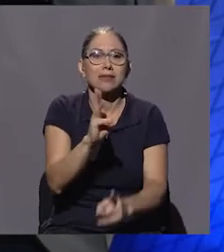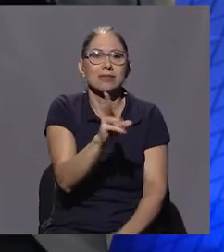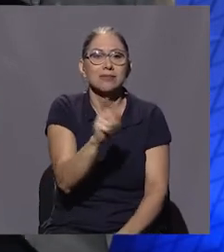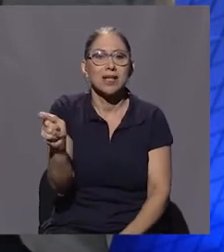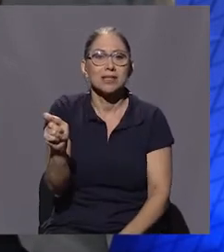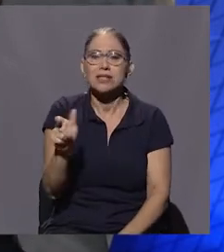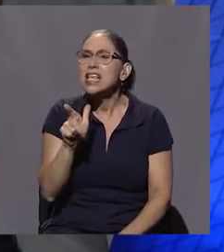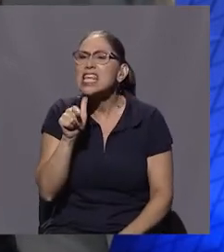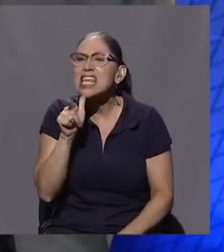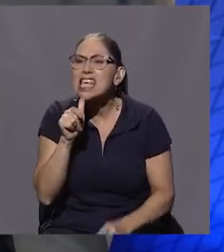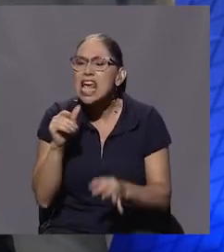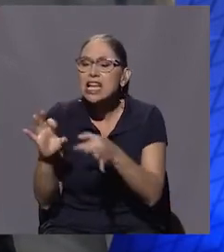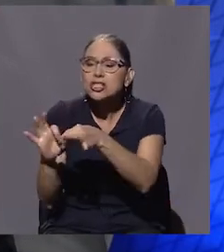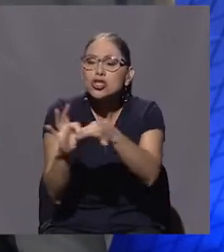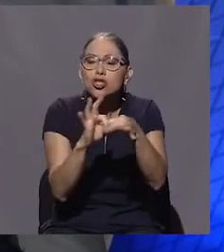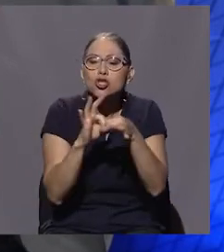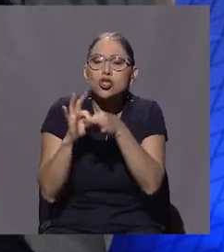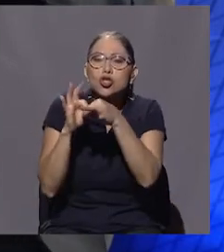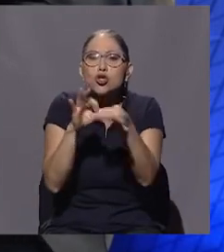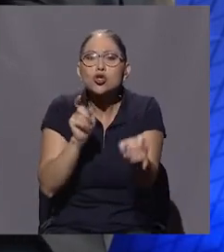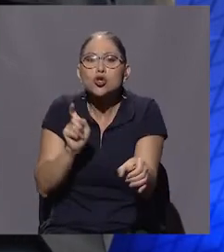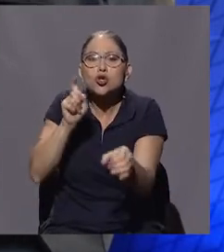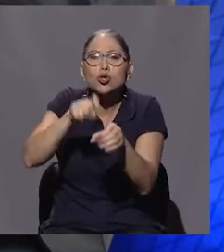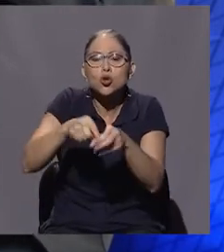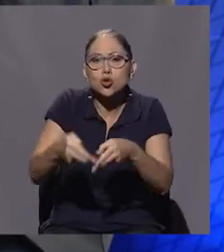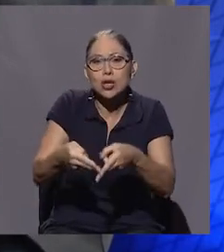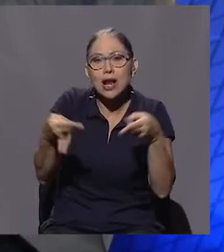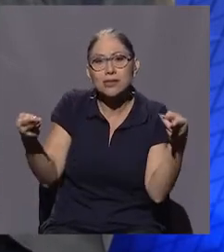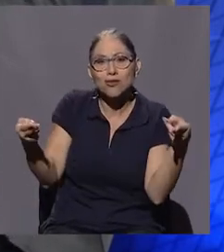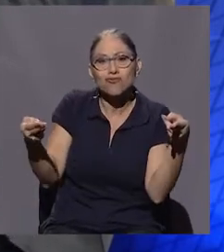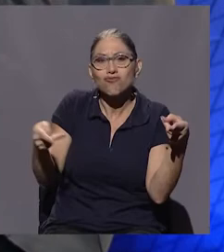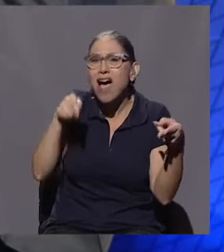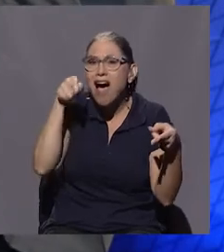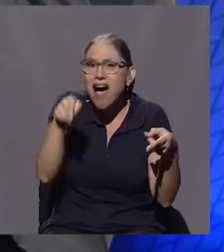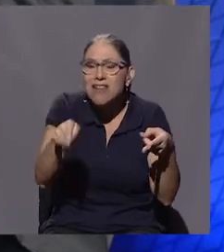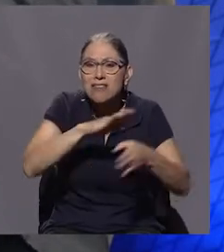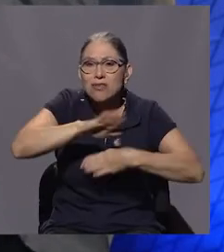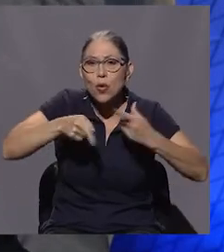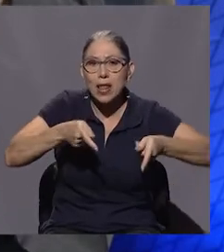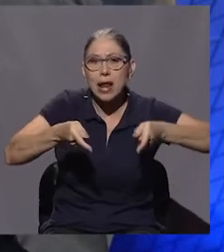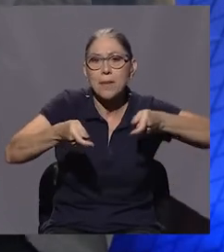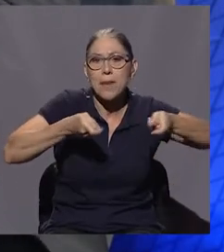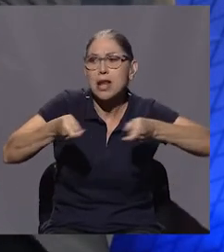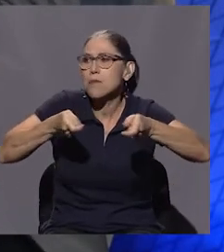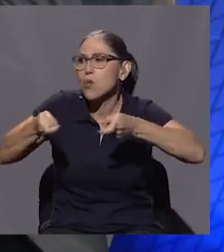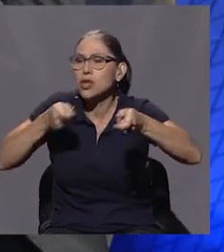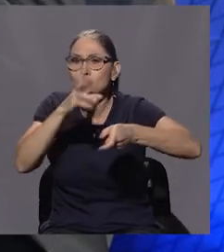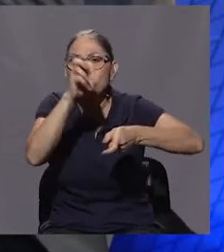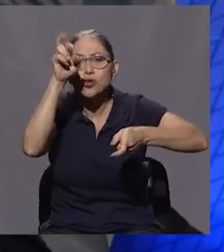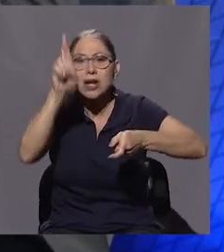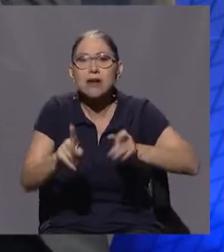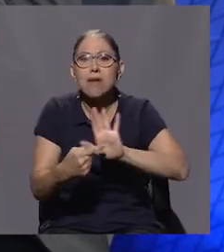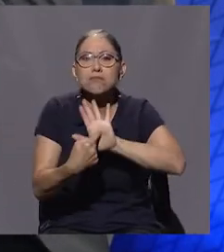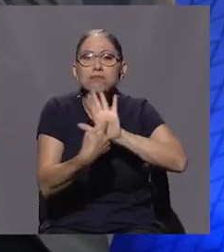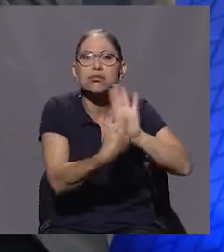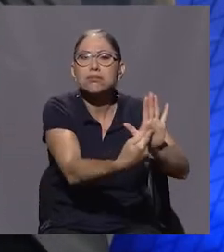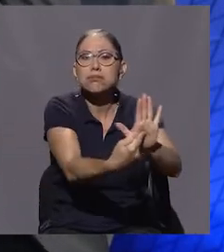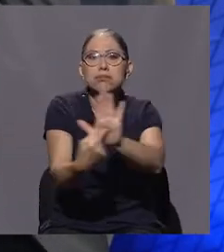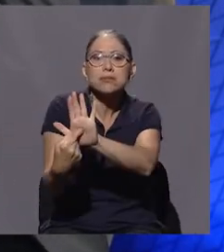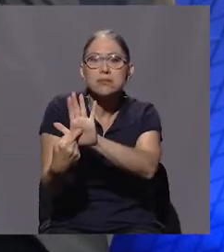¿Quiénes son los socios de la nación? Y ahí usted encuentra toda la manipulación nacional, pero desnuda.